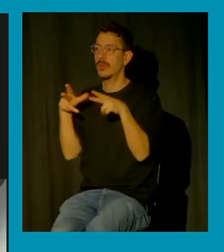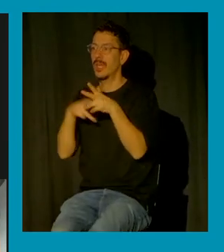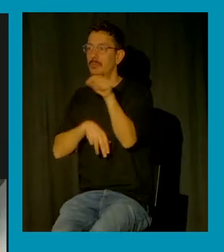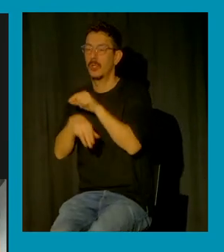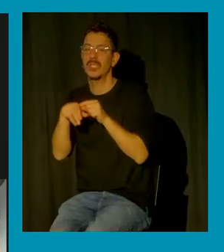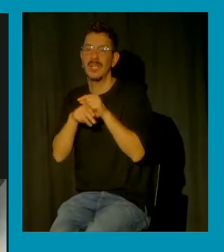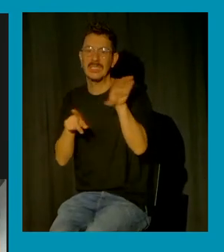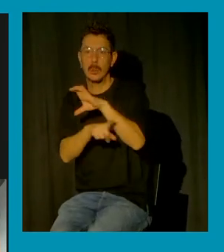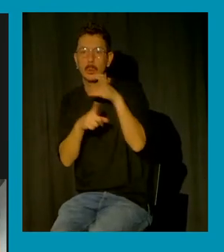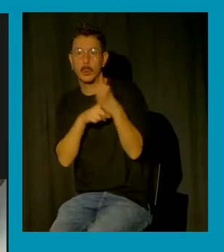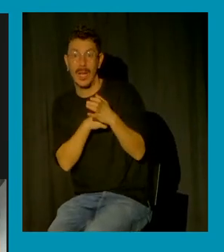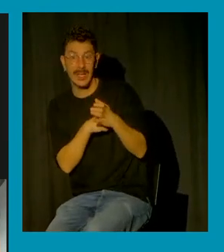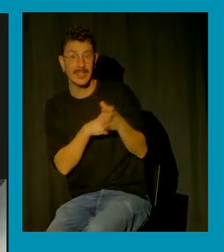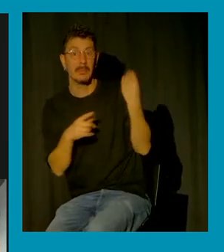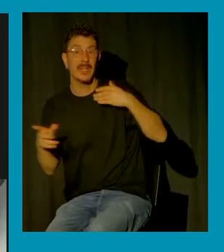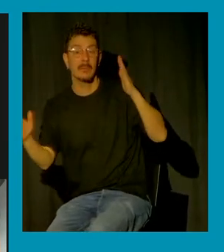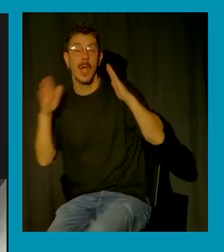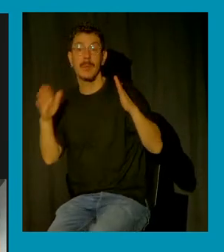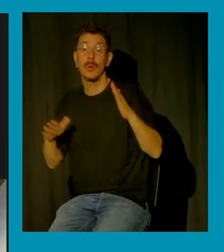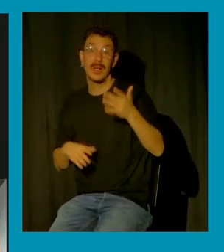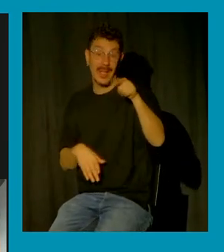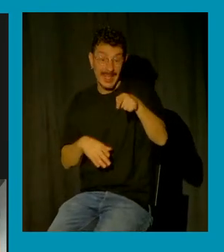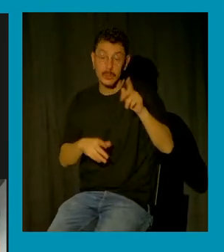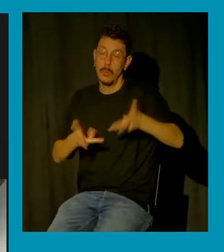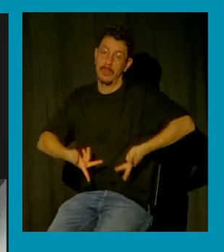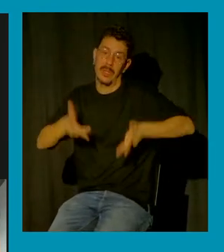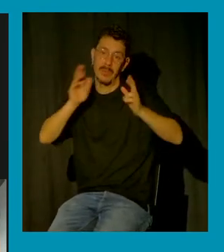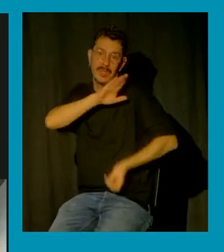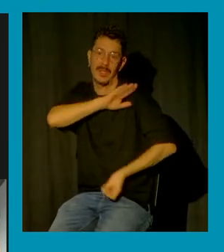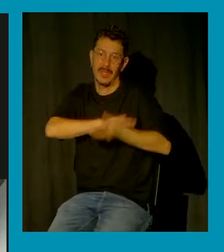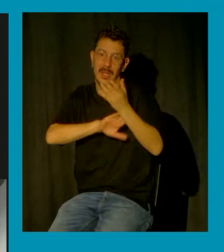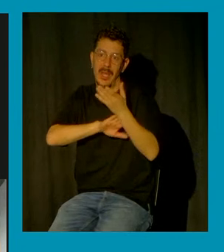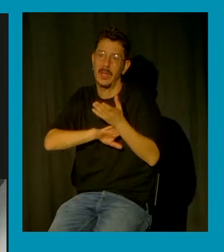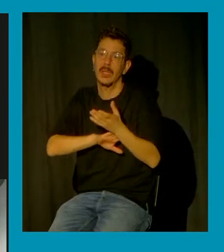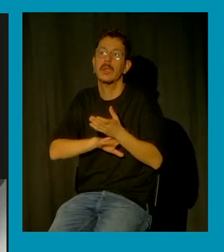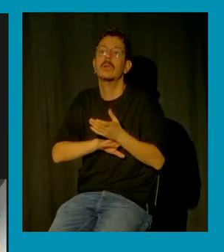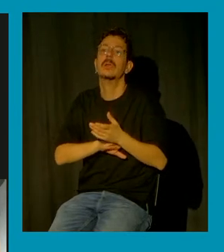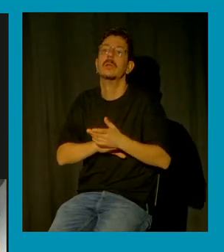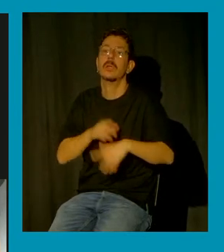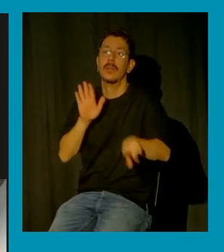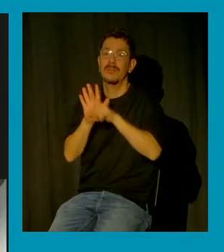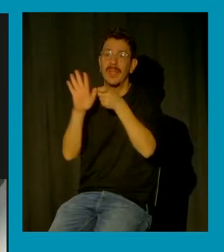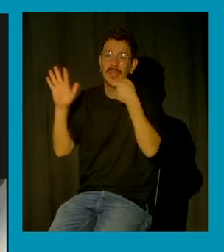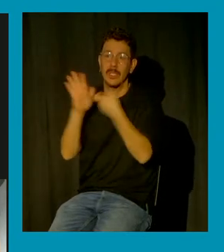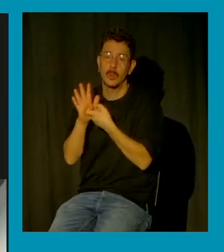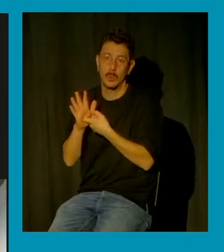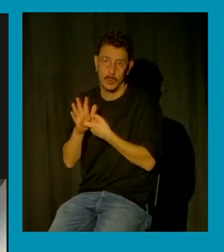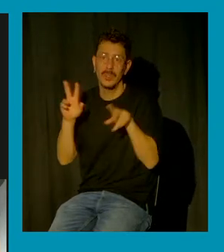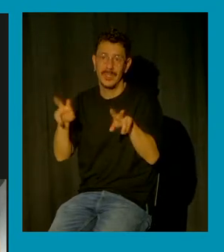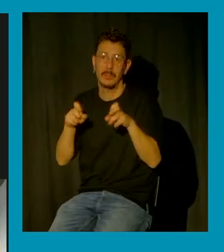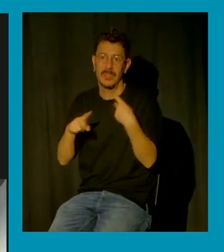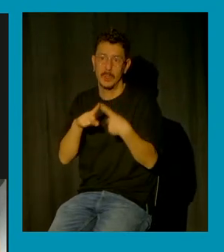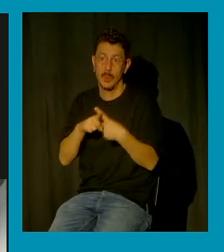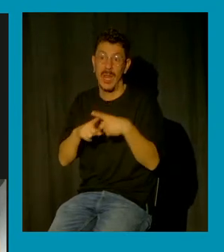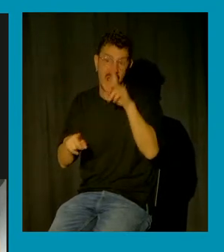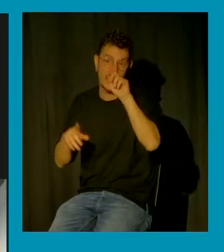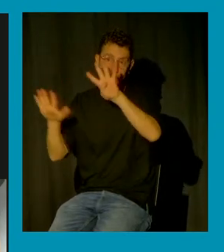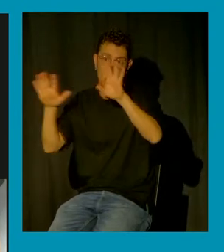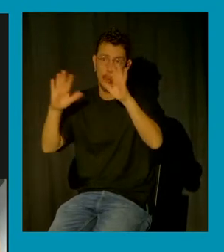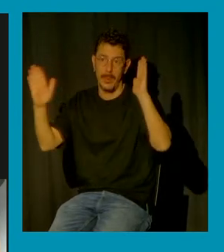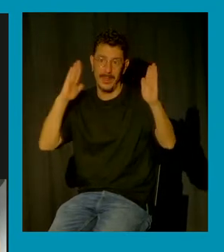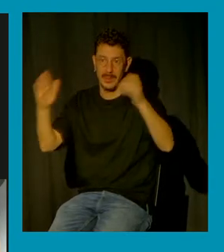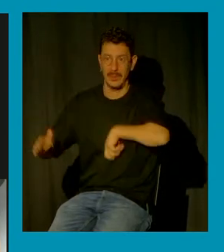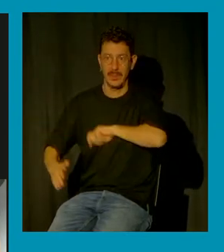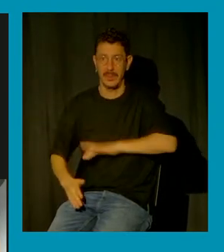momento y que permitieron crear el hito del terror sexual de la década de los 90 en el Estado español ¿no? partiendo de esta base de que es